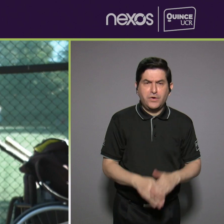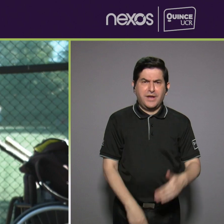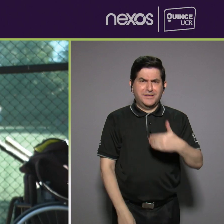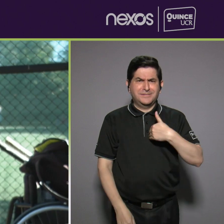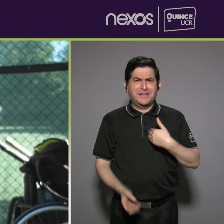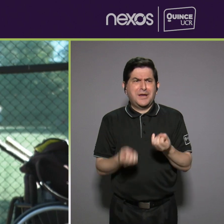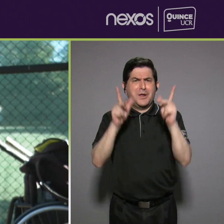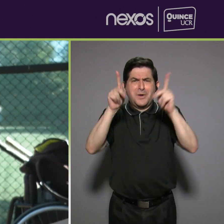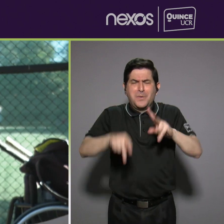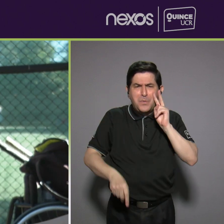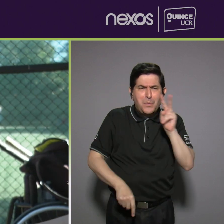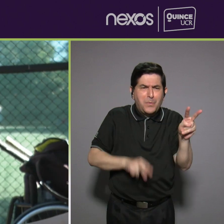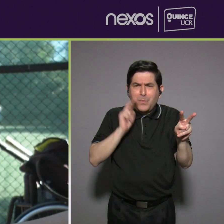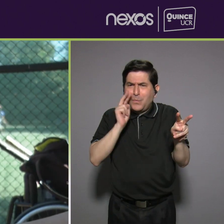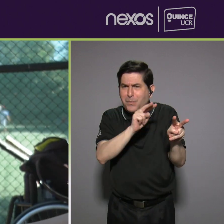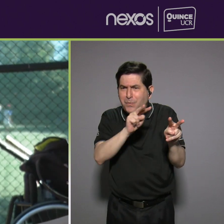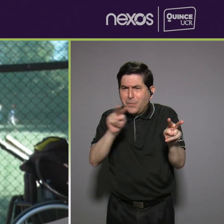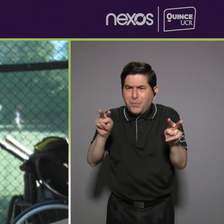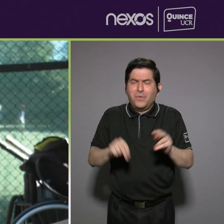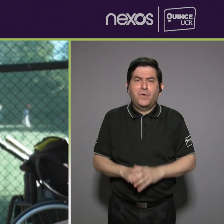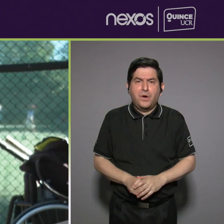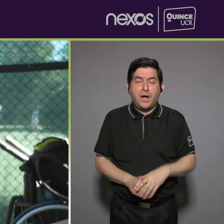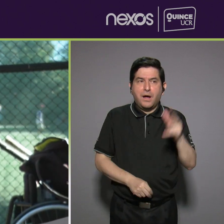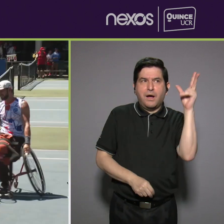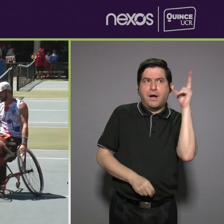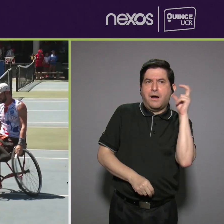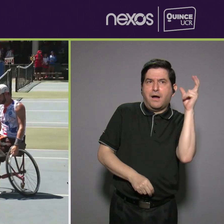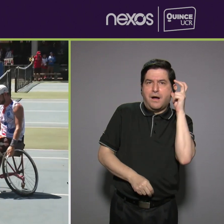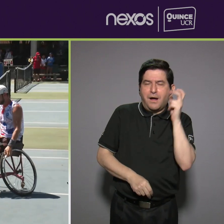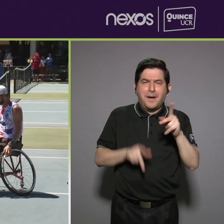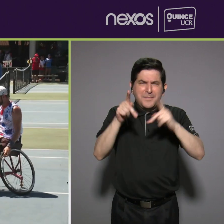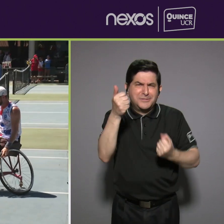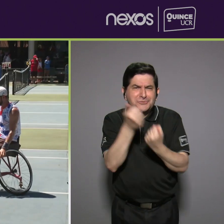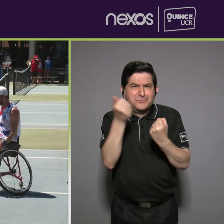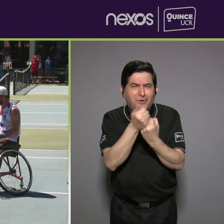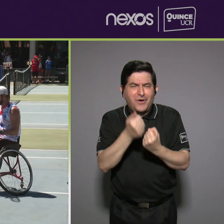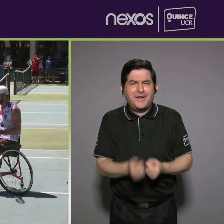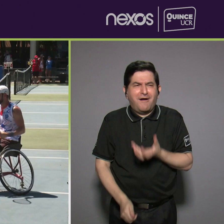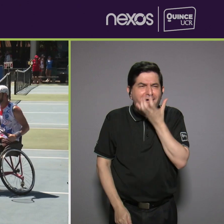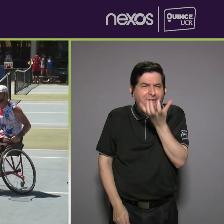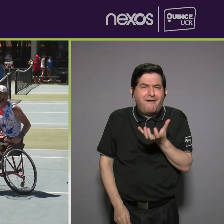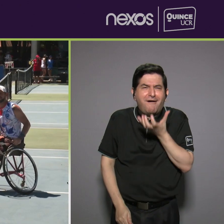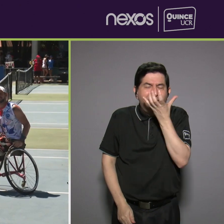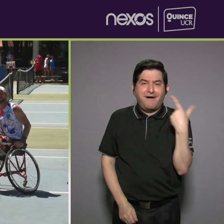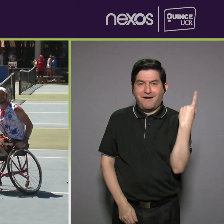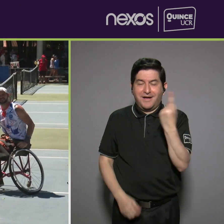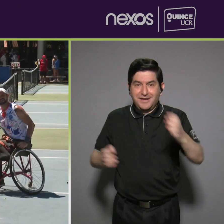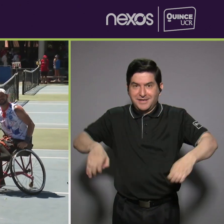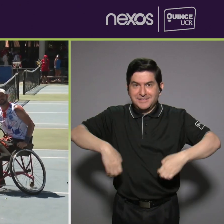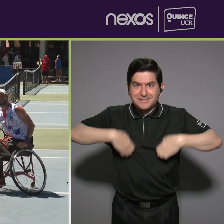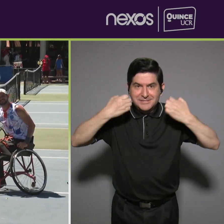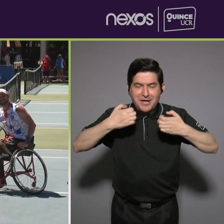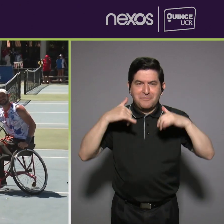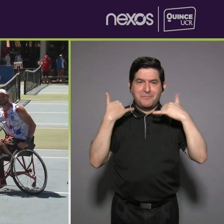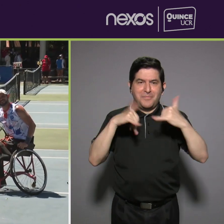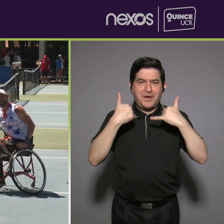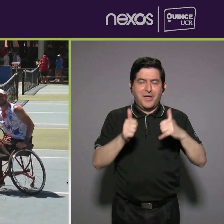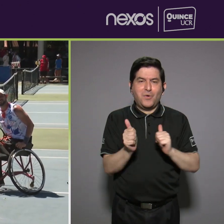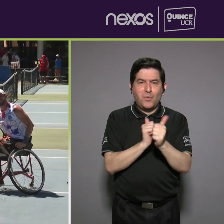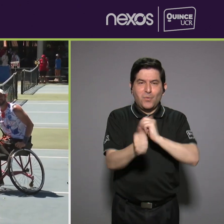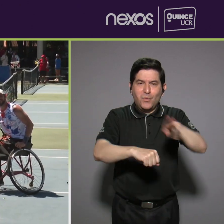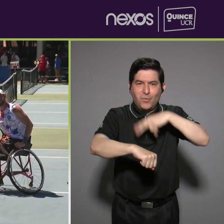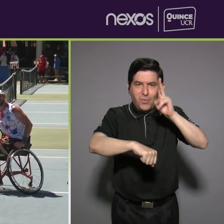tanta gente viéndolos, escuchar el apoyo, la bulla que siempre hay en los Juegos Deportivos